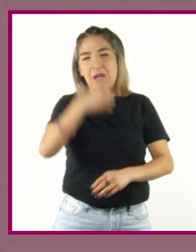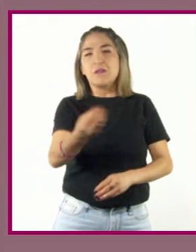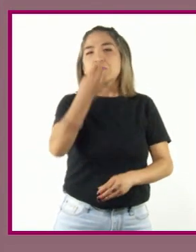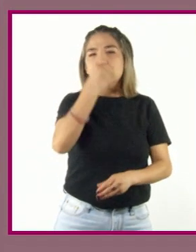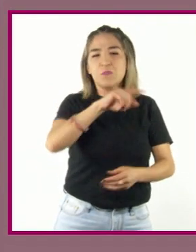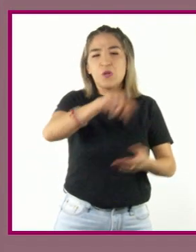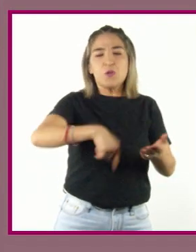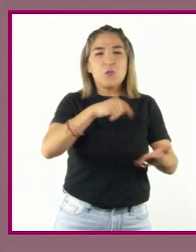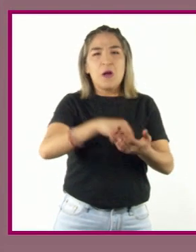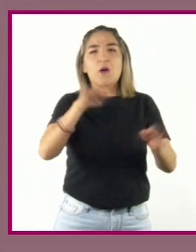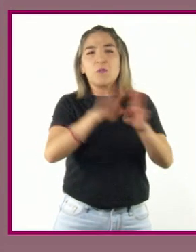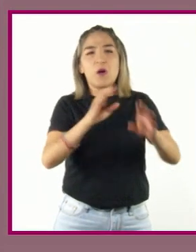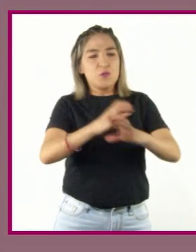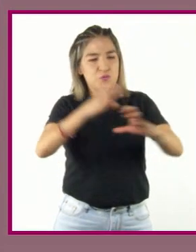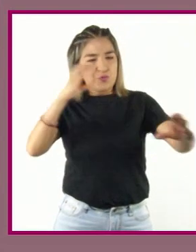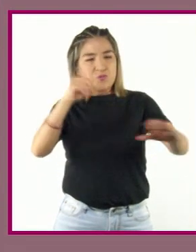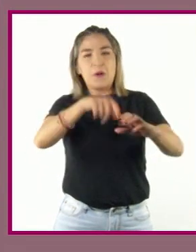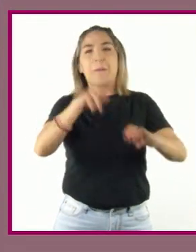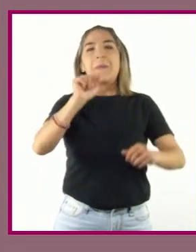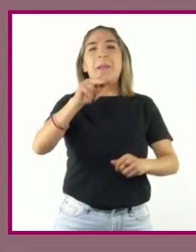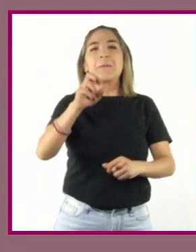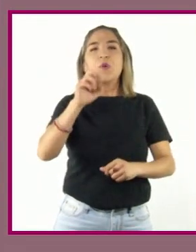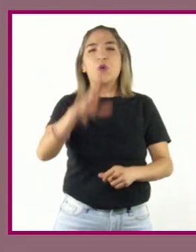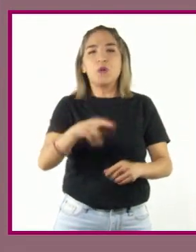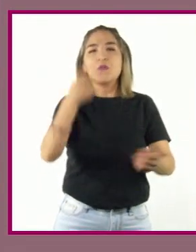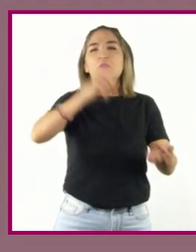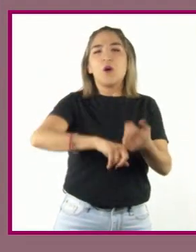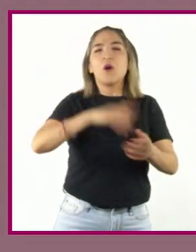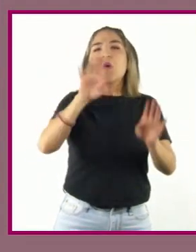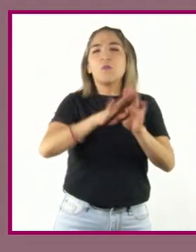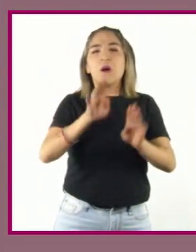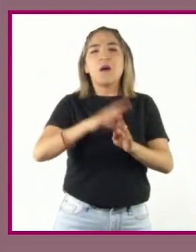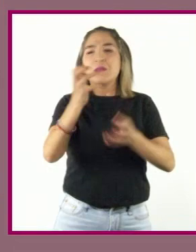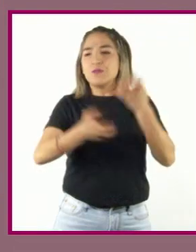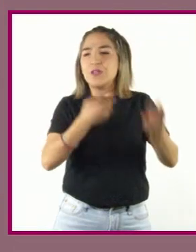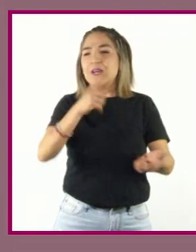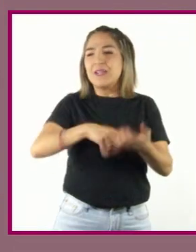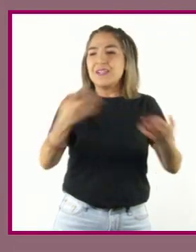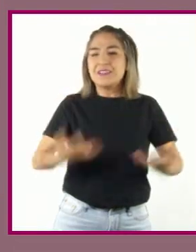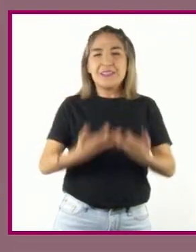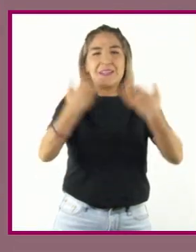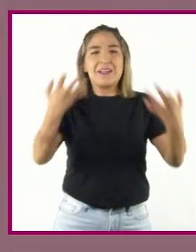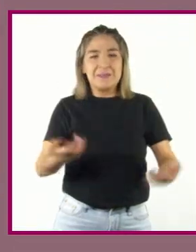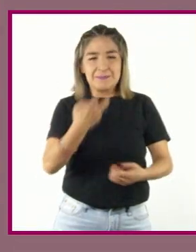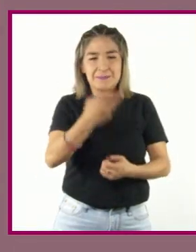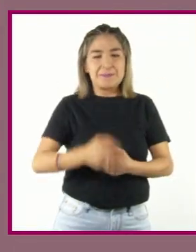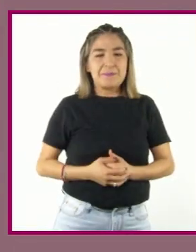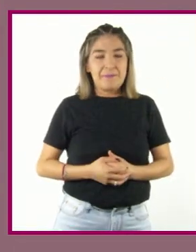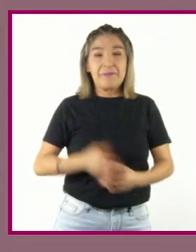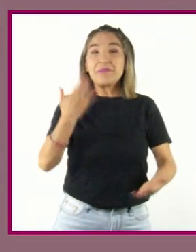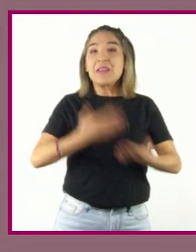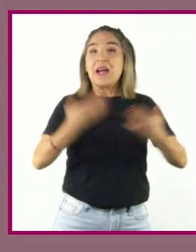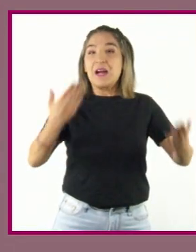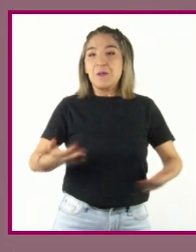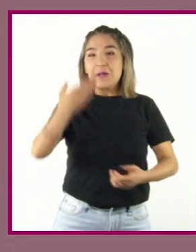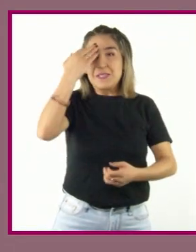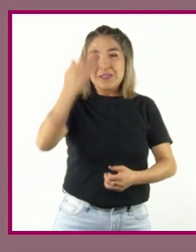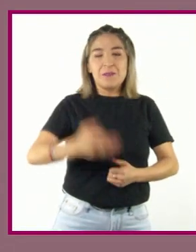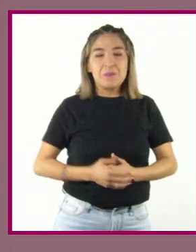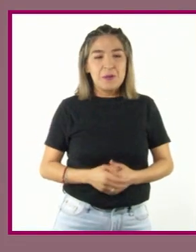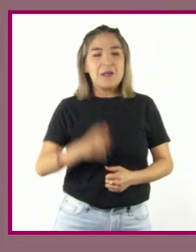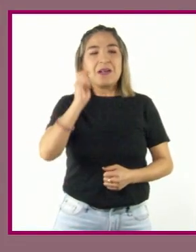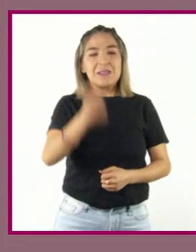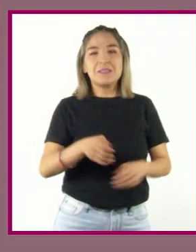calderas de sus máquinas de vapor y desvió con canales el afluente del río hacia territorio chileno. En la actualidad, algunas